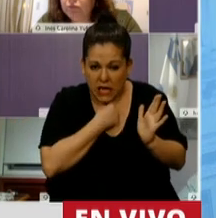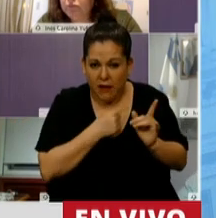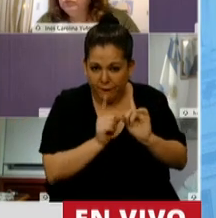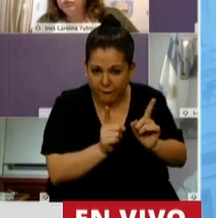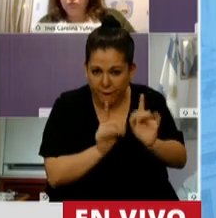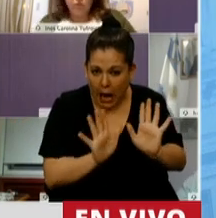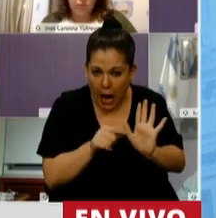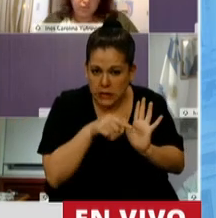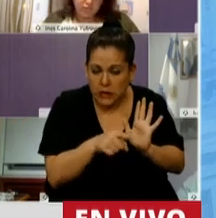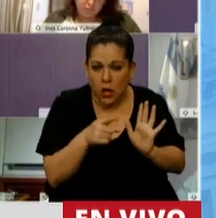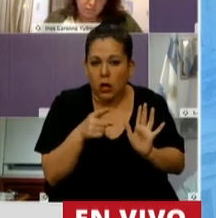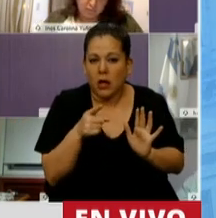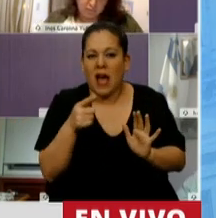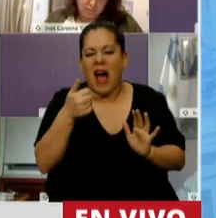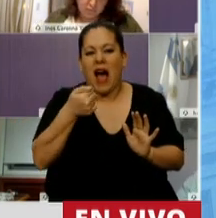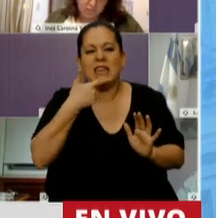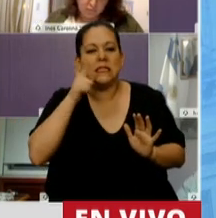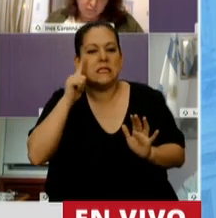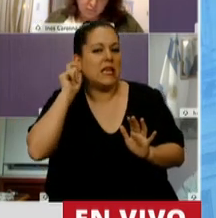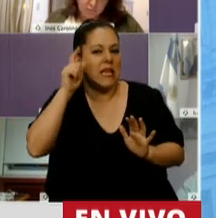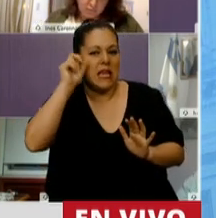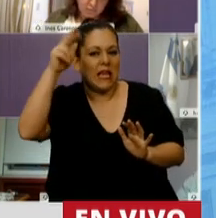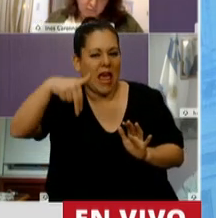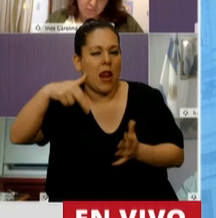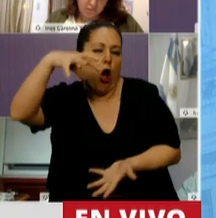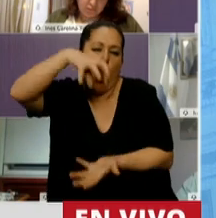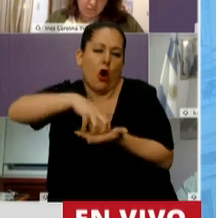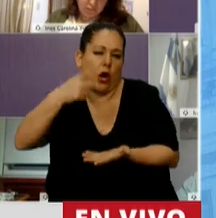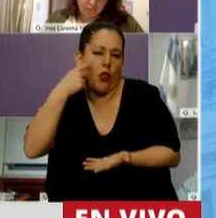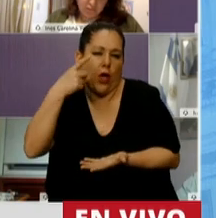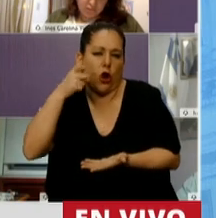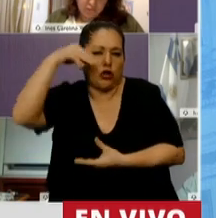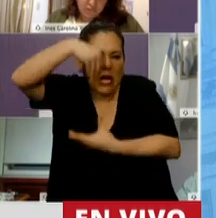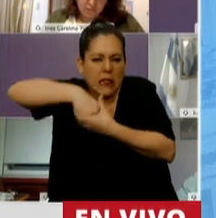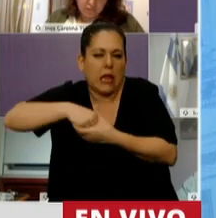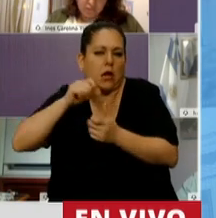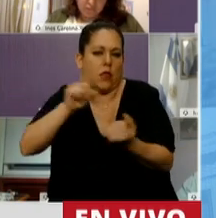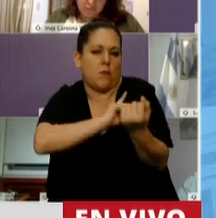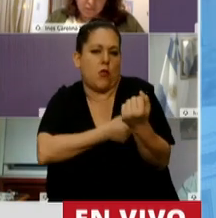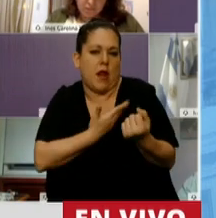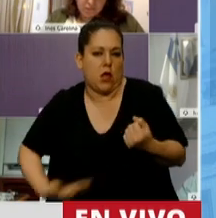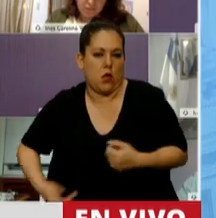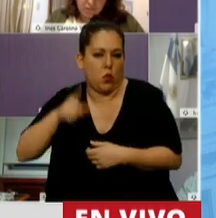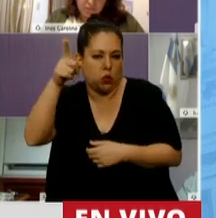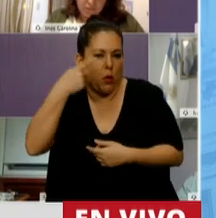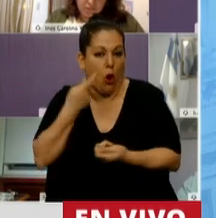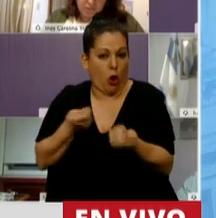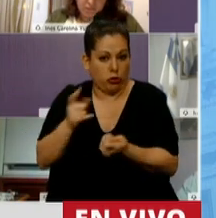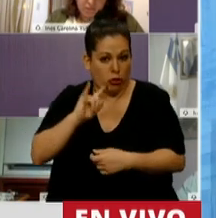bajo el control de la CIGEN, que es un órgano de control interno del Poder Ejecutivo.